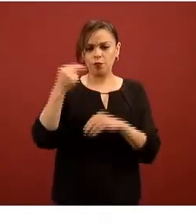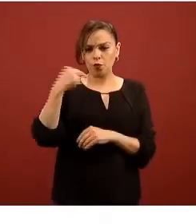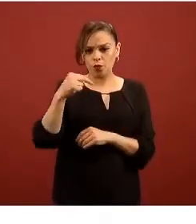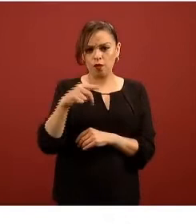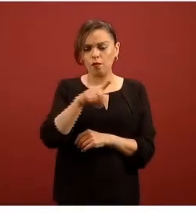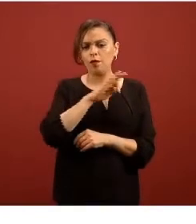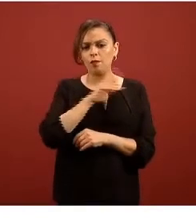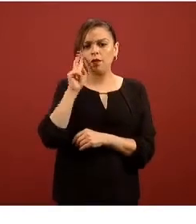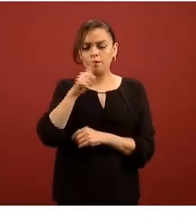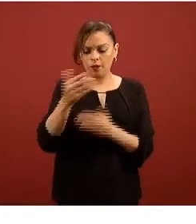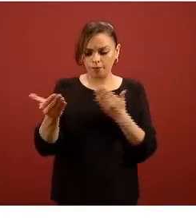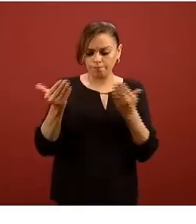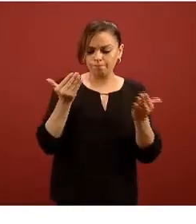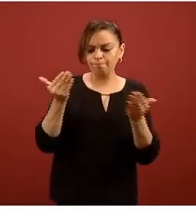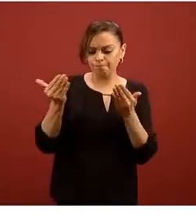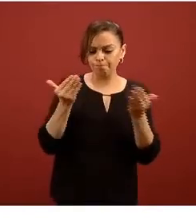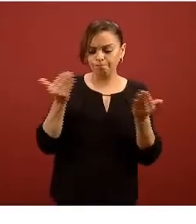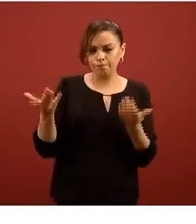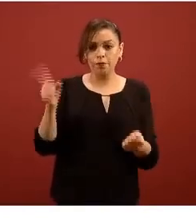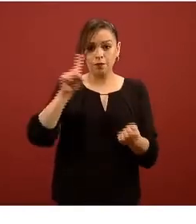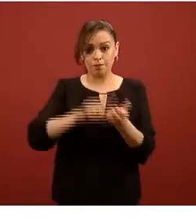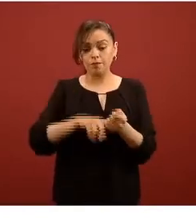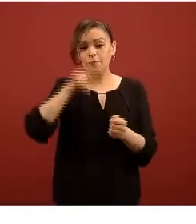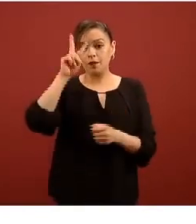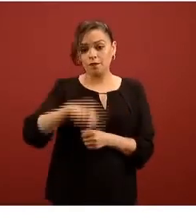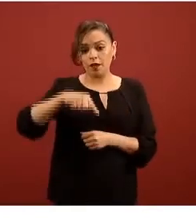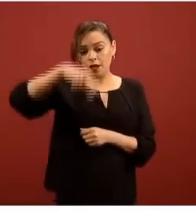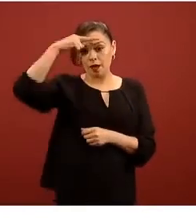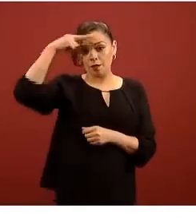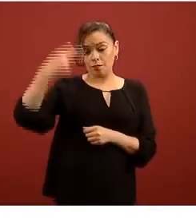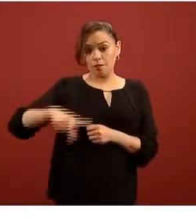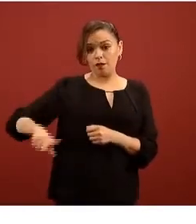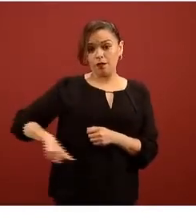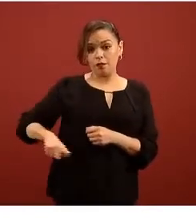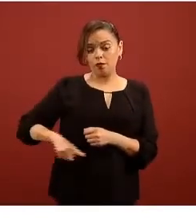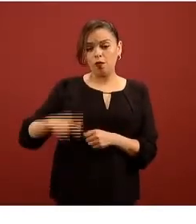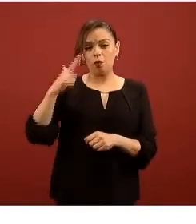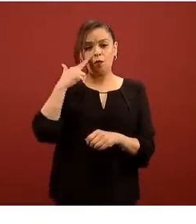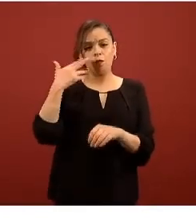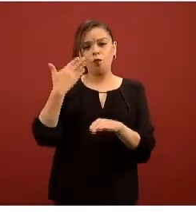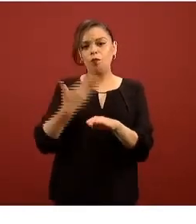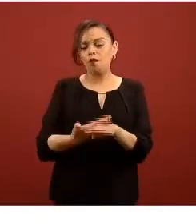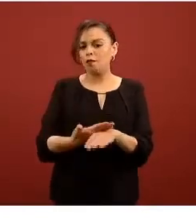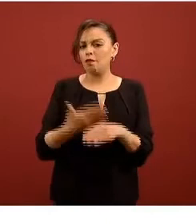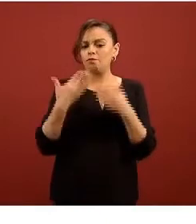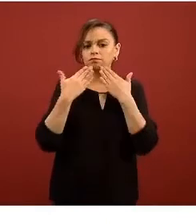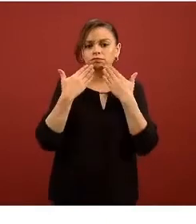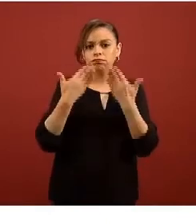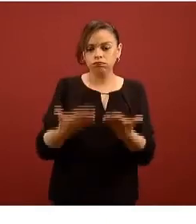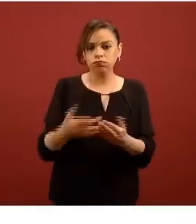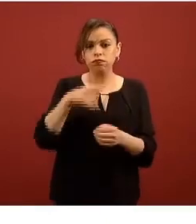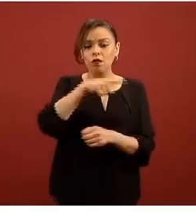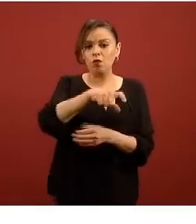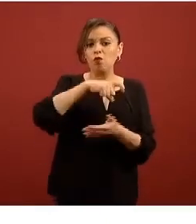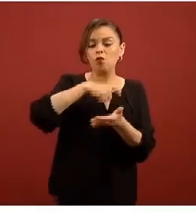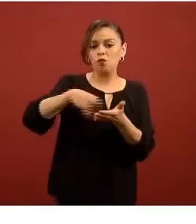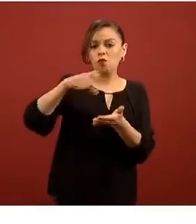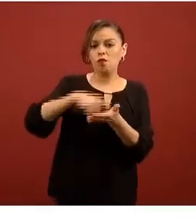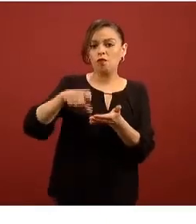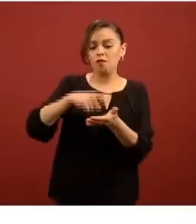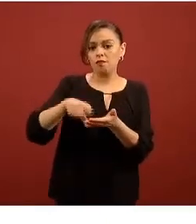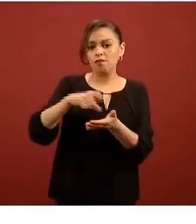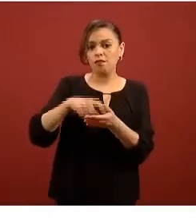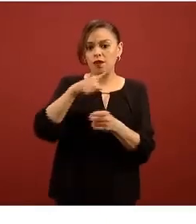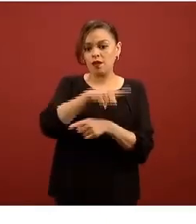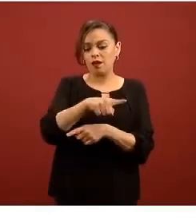responsabilidad el gobierno de México tuvo que comprar equipos a sabiendas de que en México pues se había encontrado